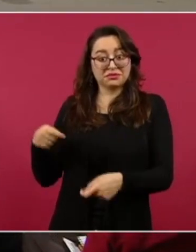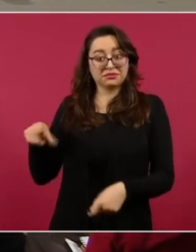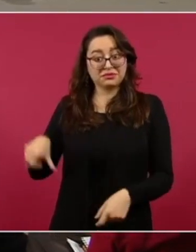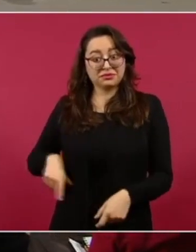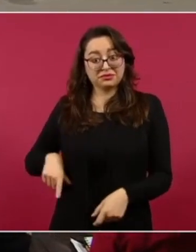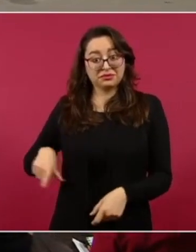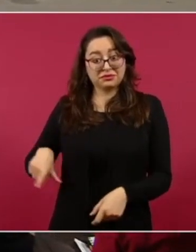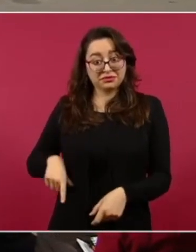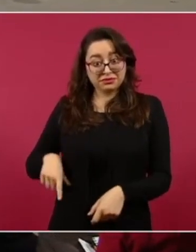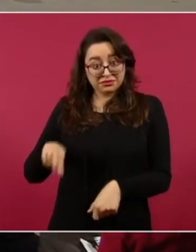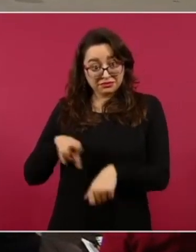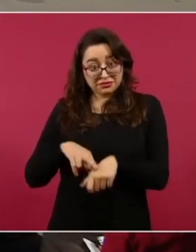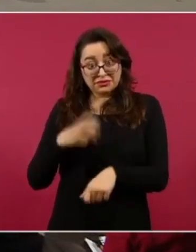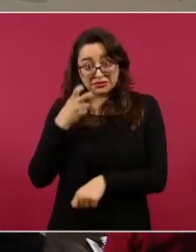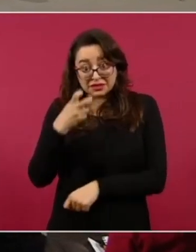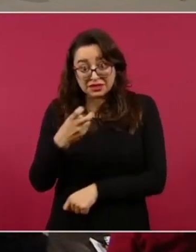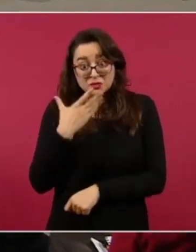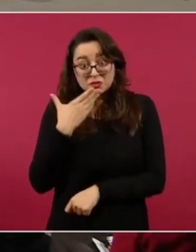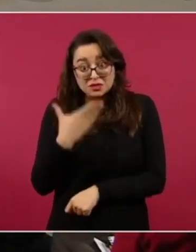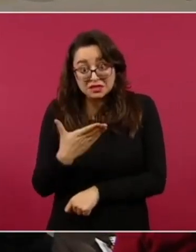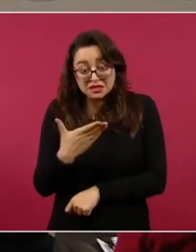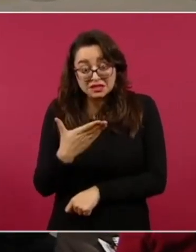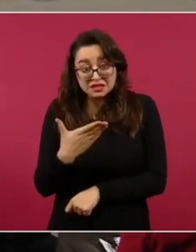¿Estábamos bien? ¿Así?